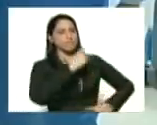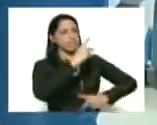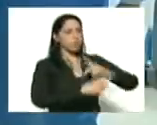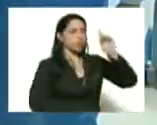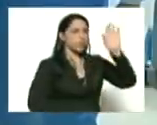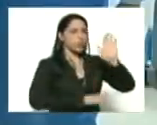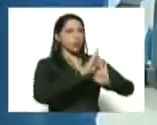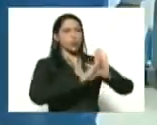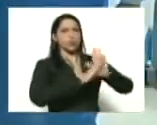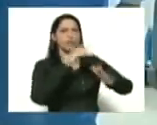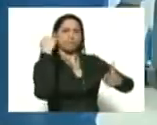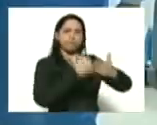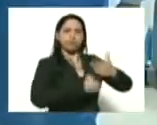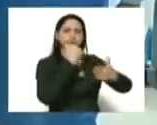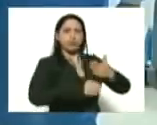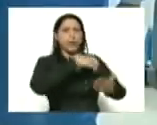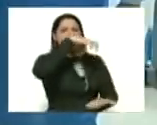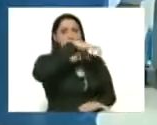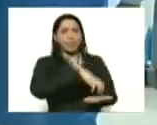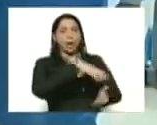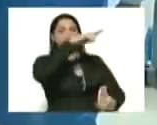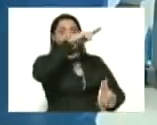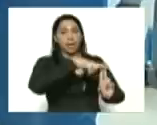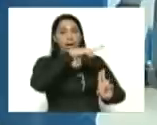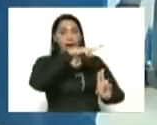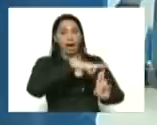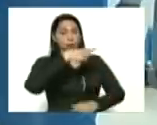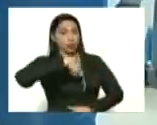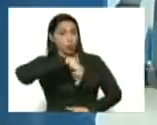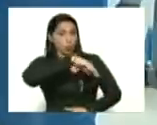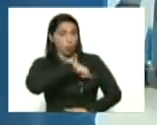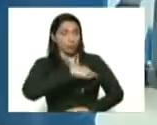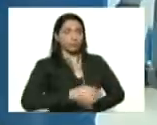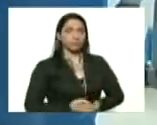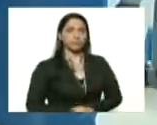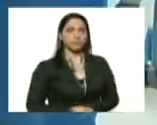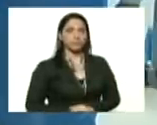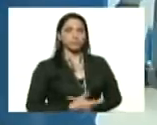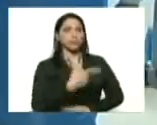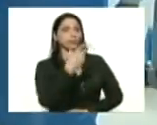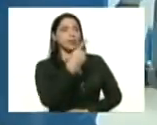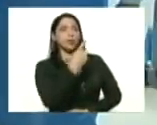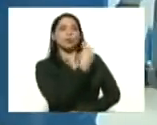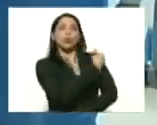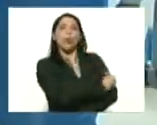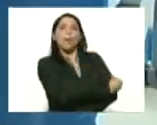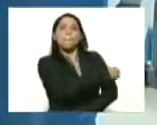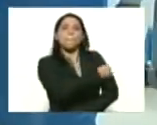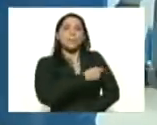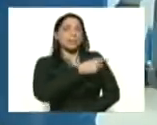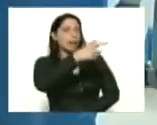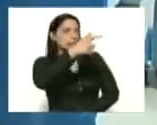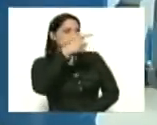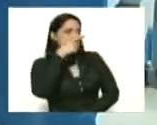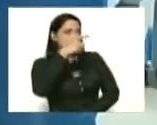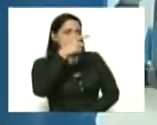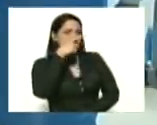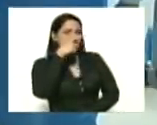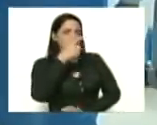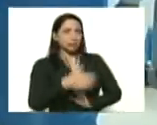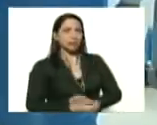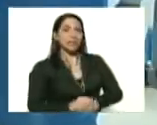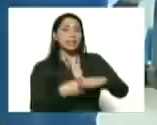y combativo estado Táchira estamos desde el segundo hospital Sentinela del